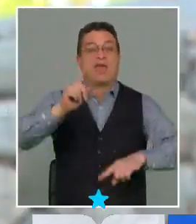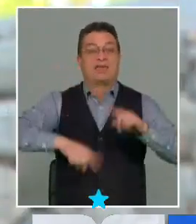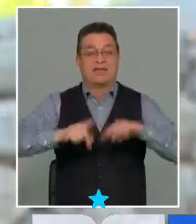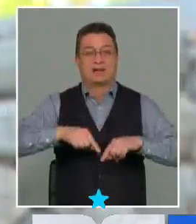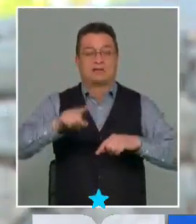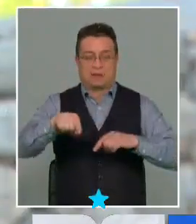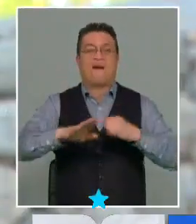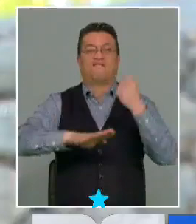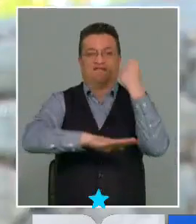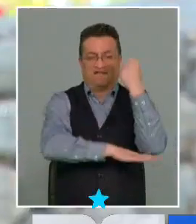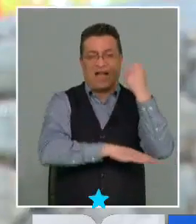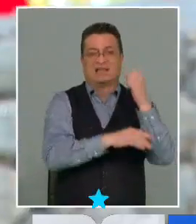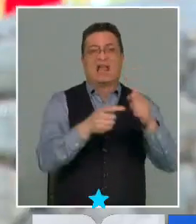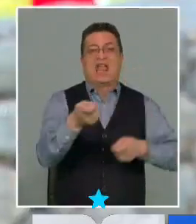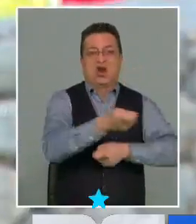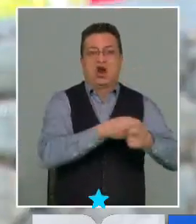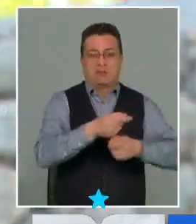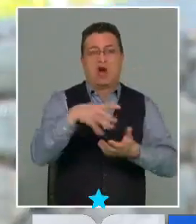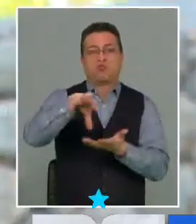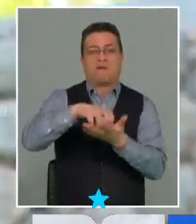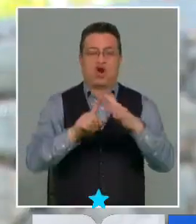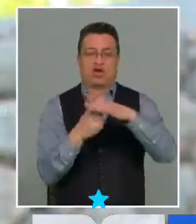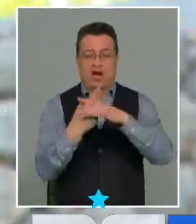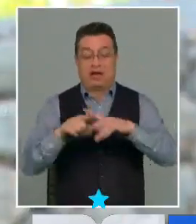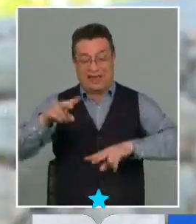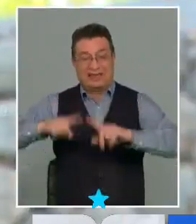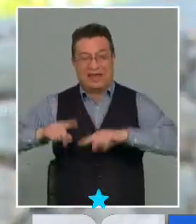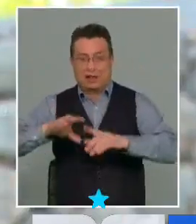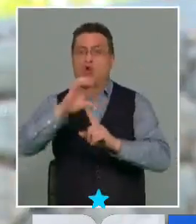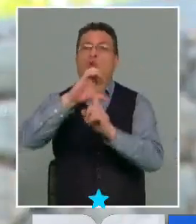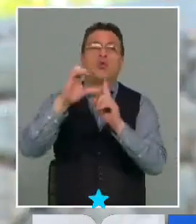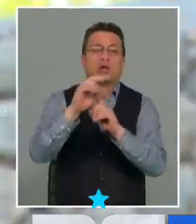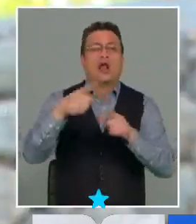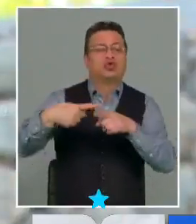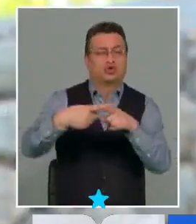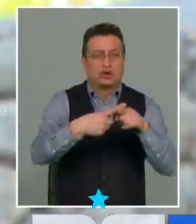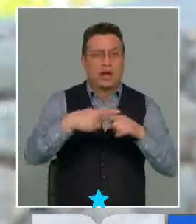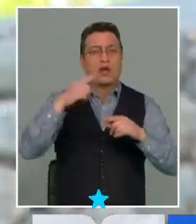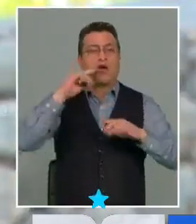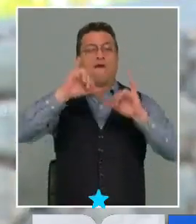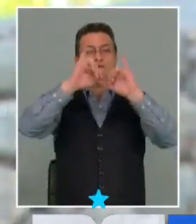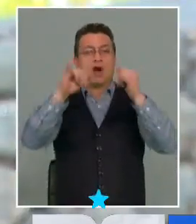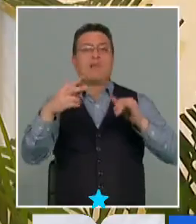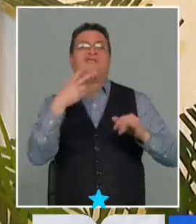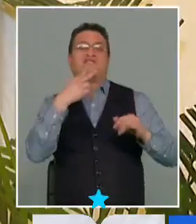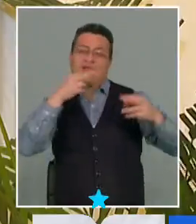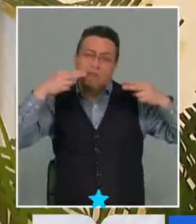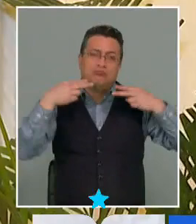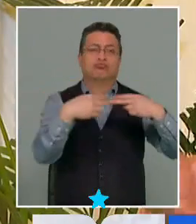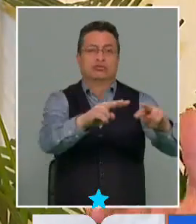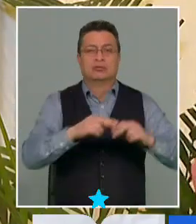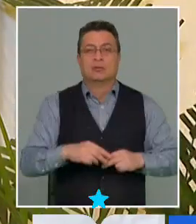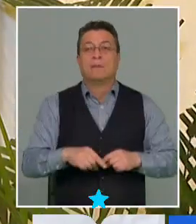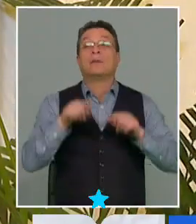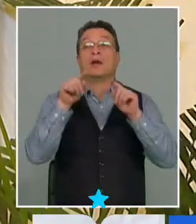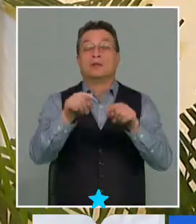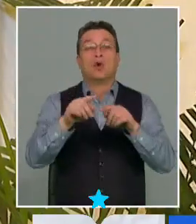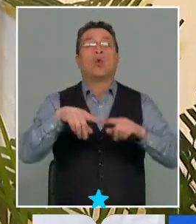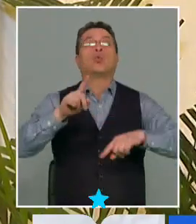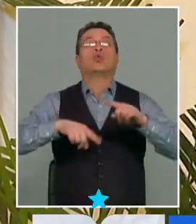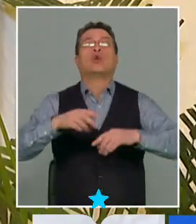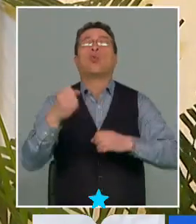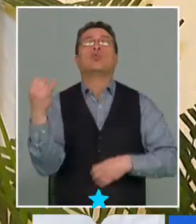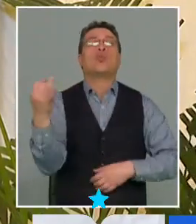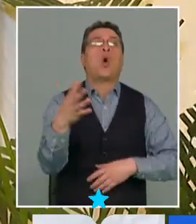no solamente económica a los pueblos originarios. La tierra es la base cultural, social y como visionaria de los pueblos originarios. ¿Cuánto territorio estamos hablando?